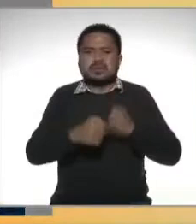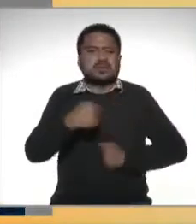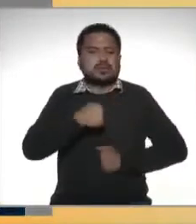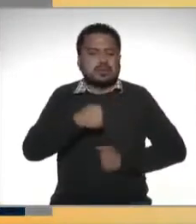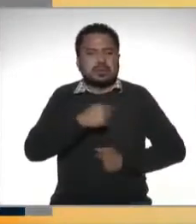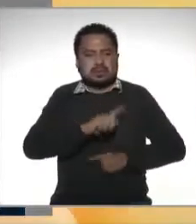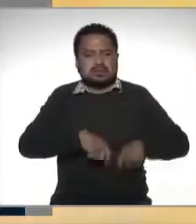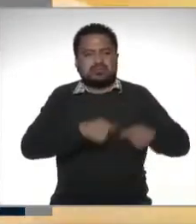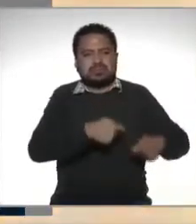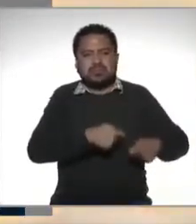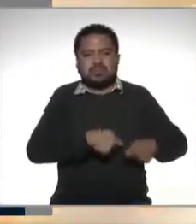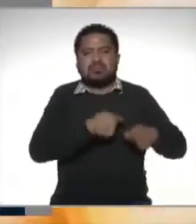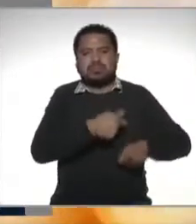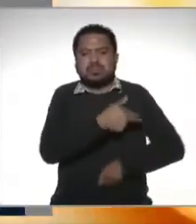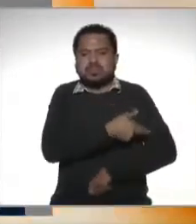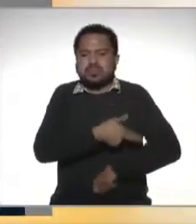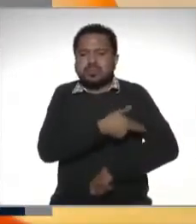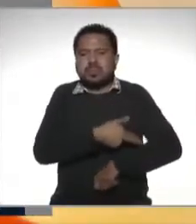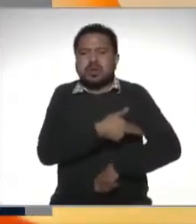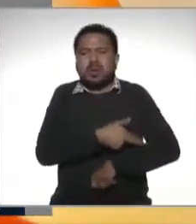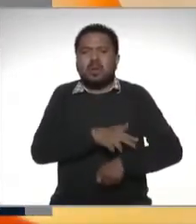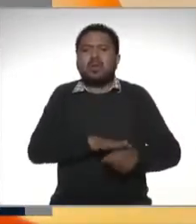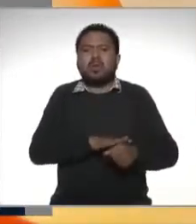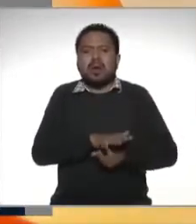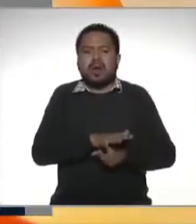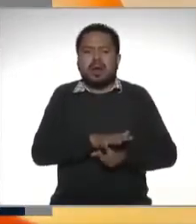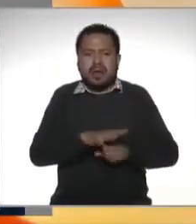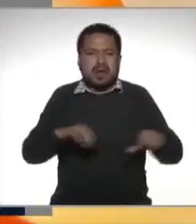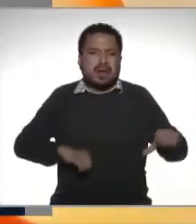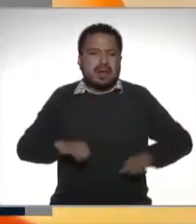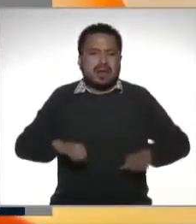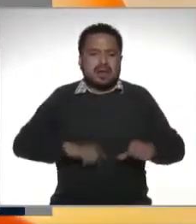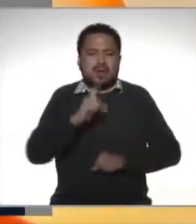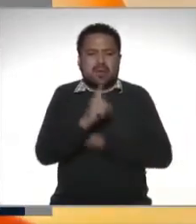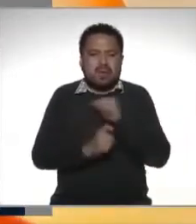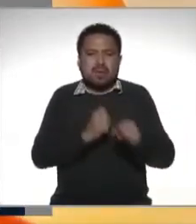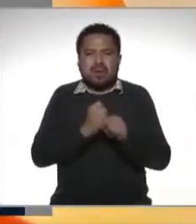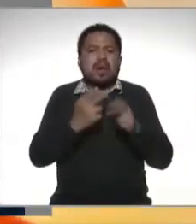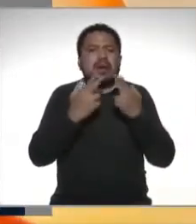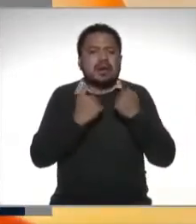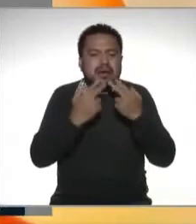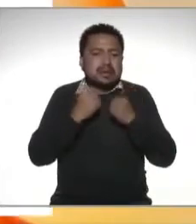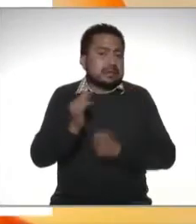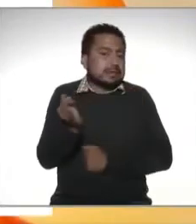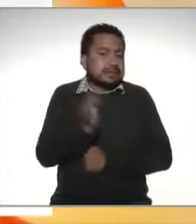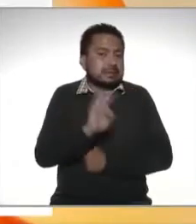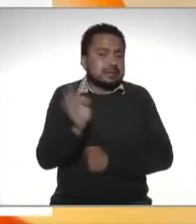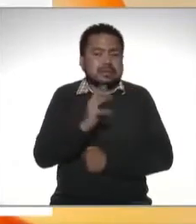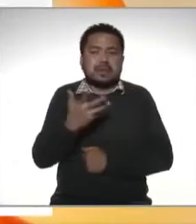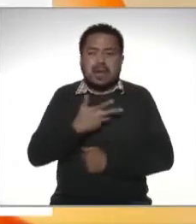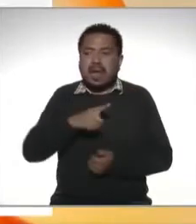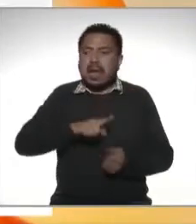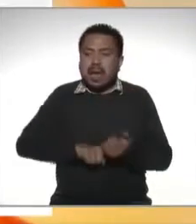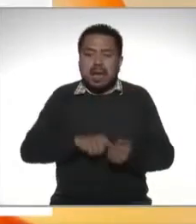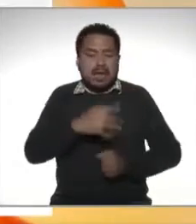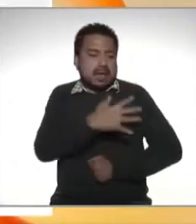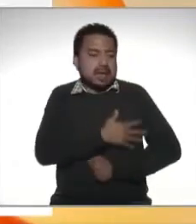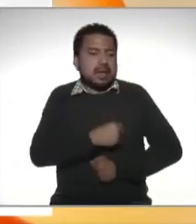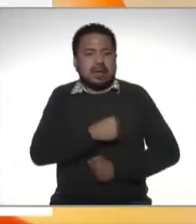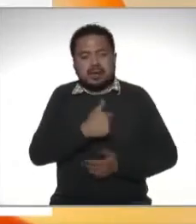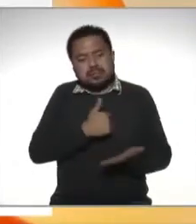metí o pedí durante el ejercicio fiscal de un año y si tengo hijos pues las